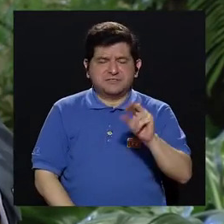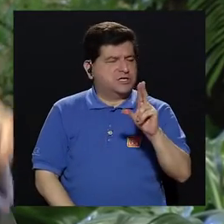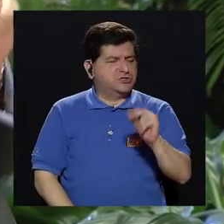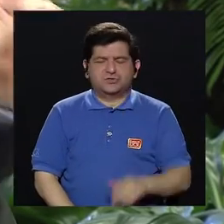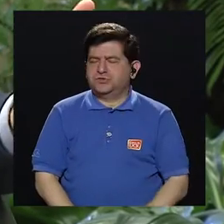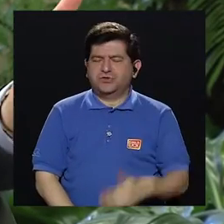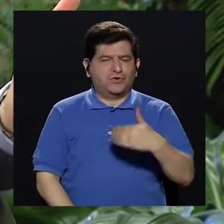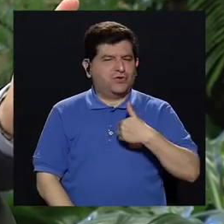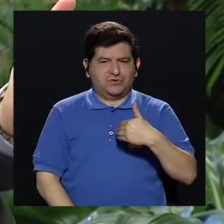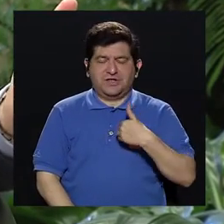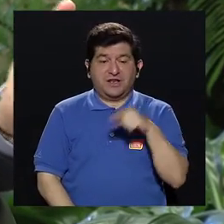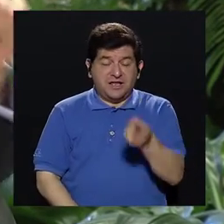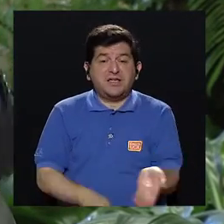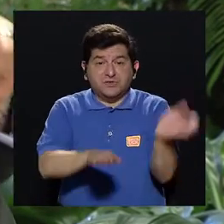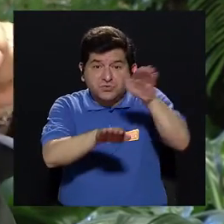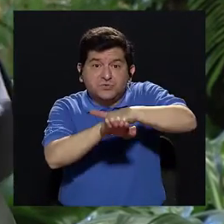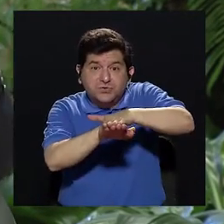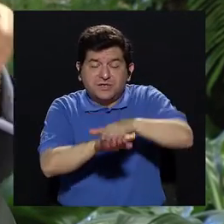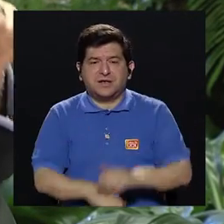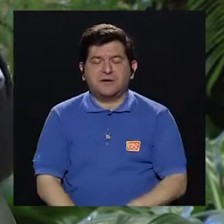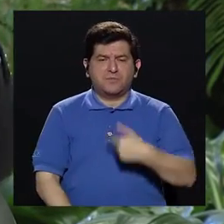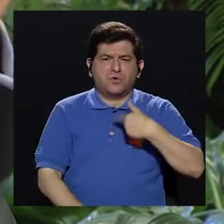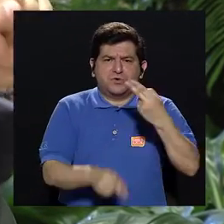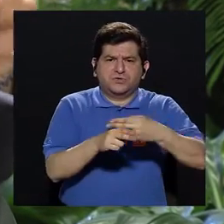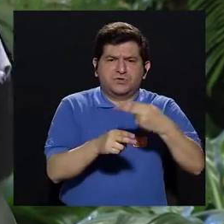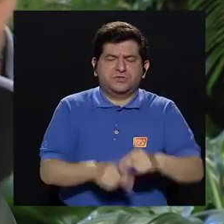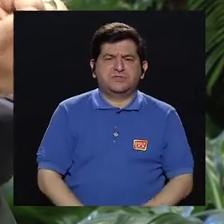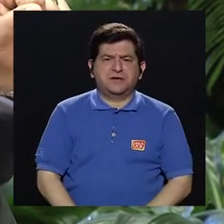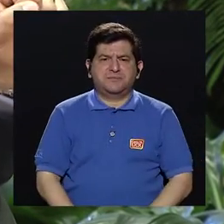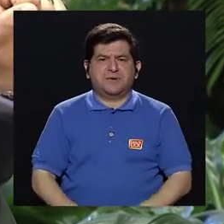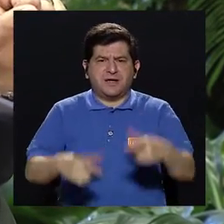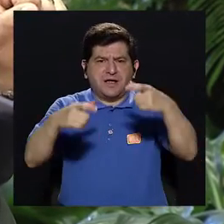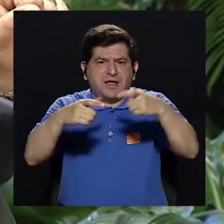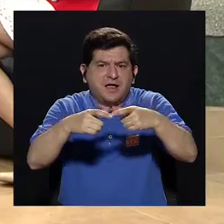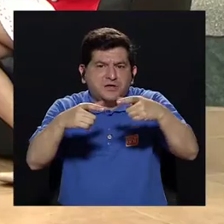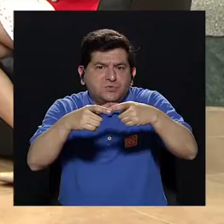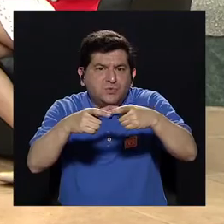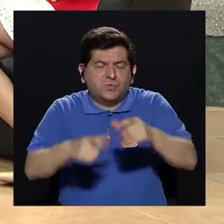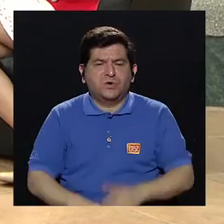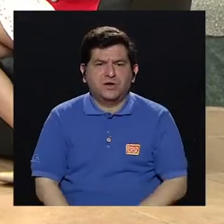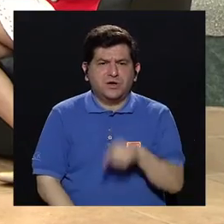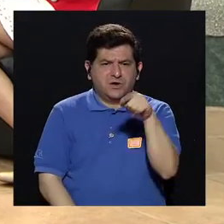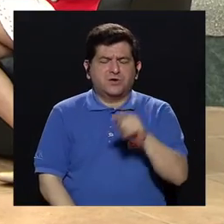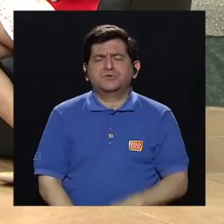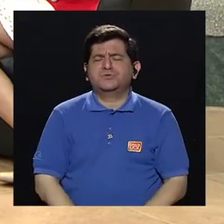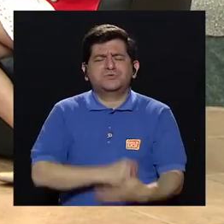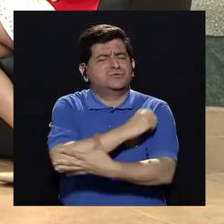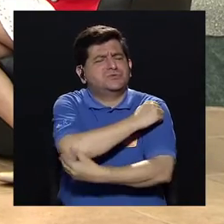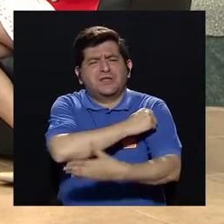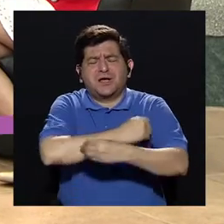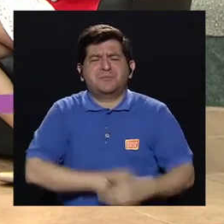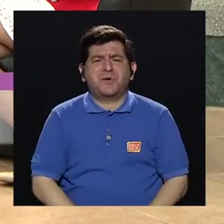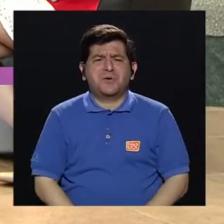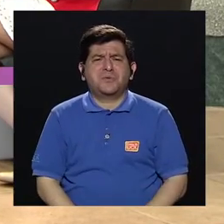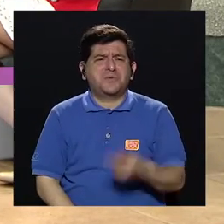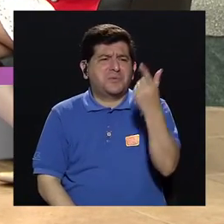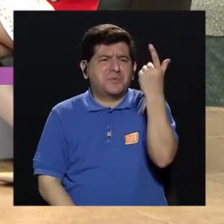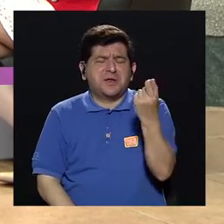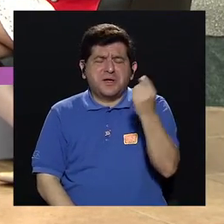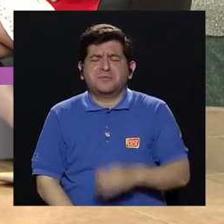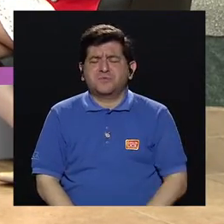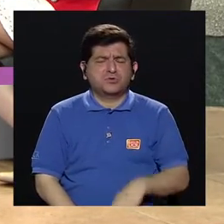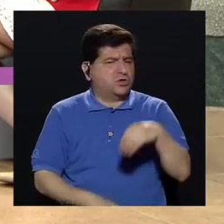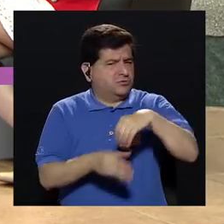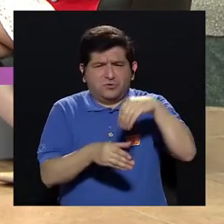no están con una trampa, caen en lo que yo llamo el hueco de la dona. Si usted es muy pobre, te dan una pensión no